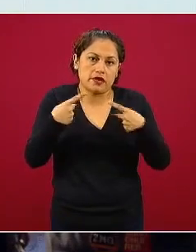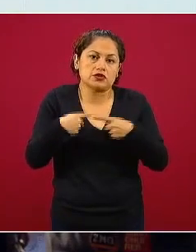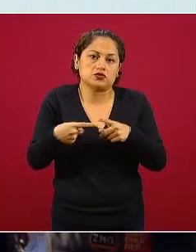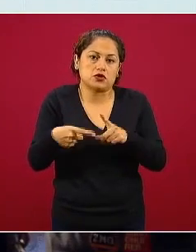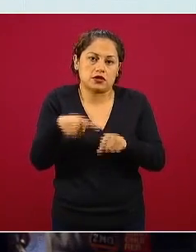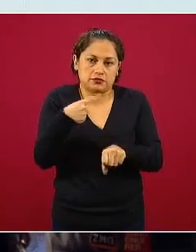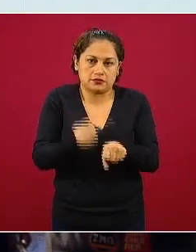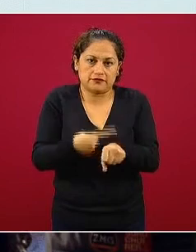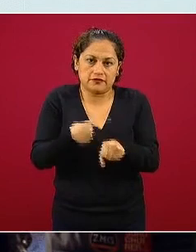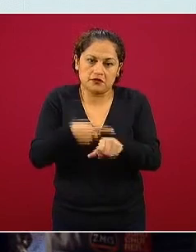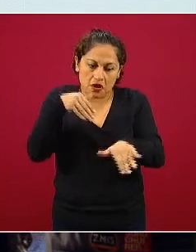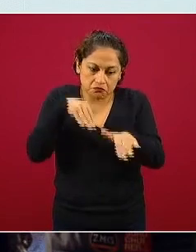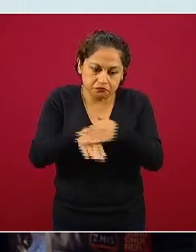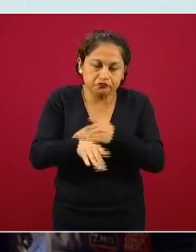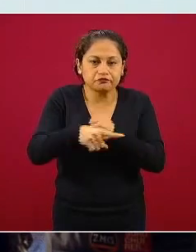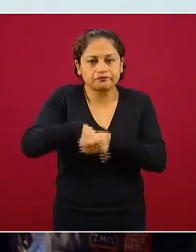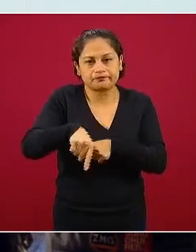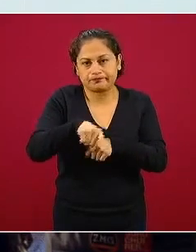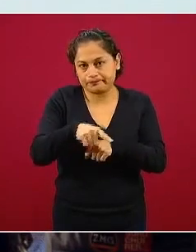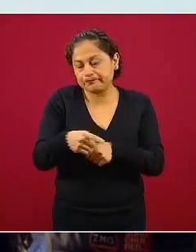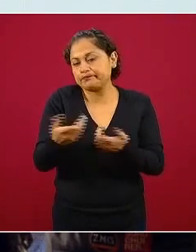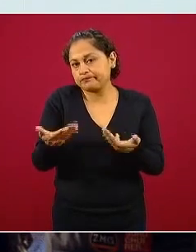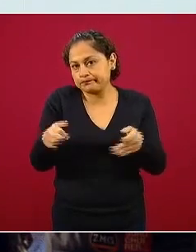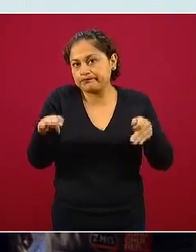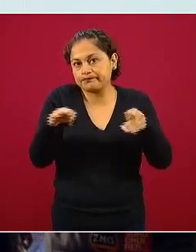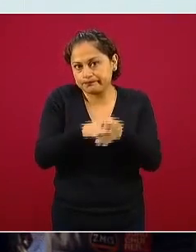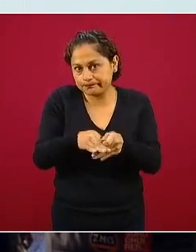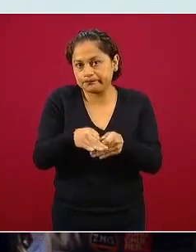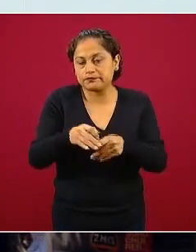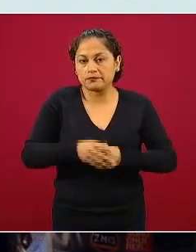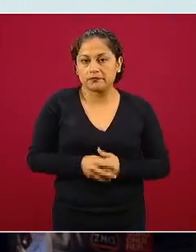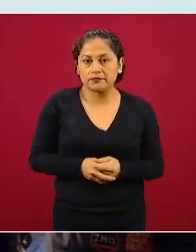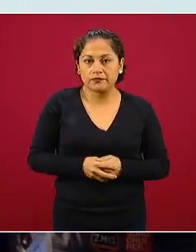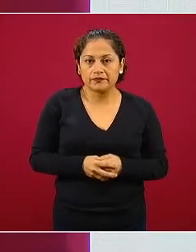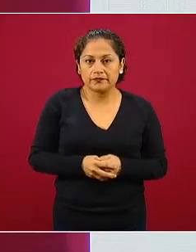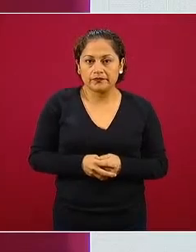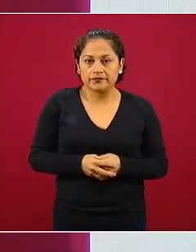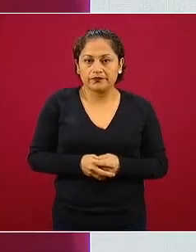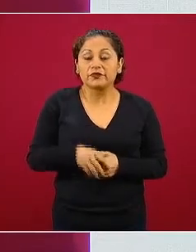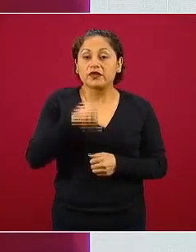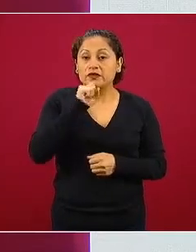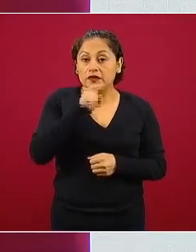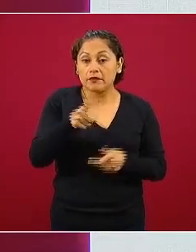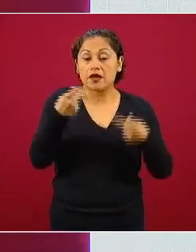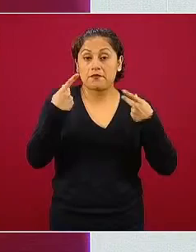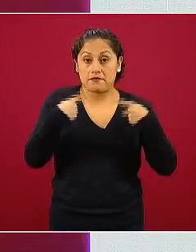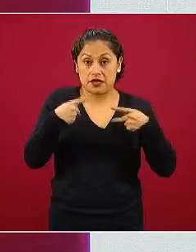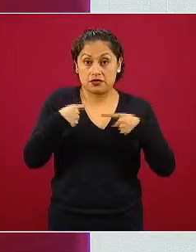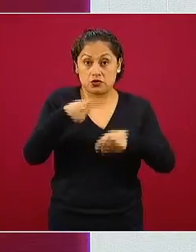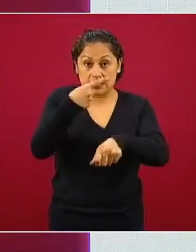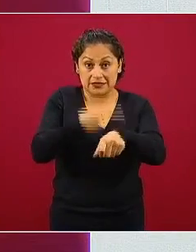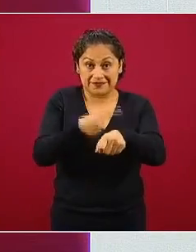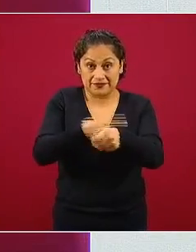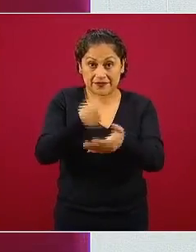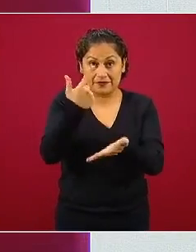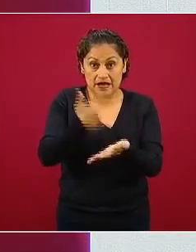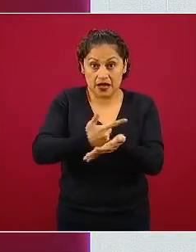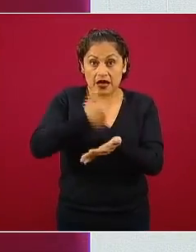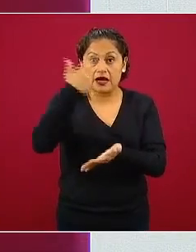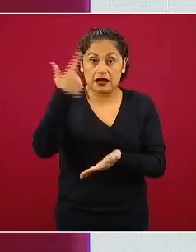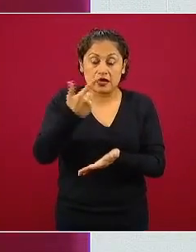enfermas y a su vez en el caso de las personas que están con enfermedad grave tienen una mayor capacidad de